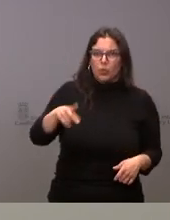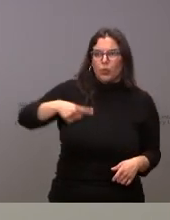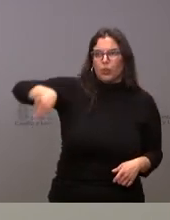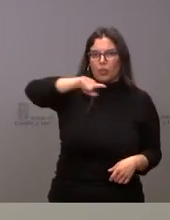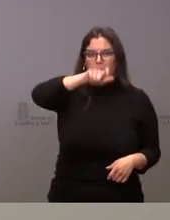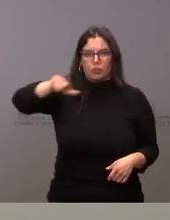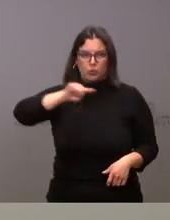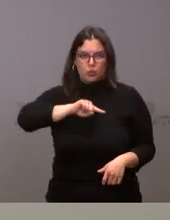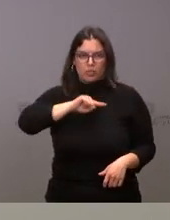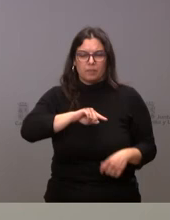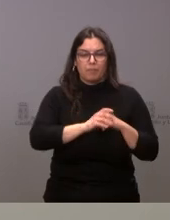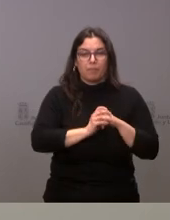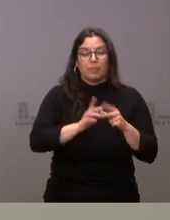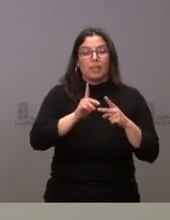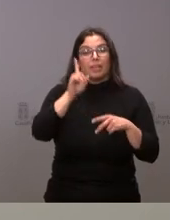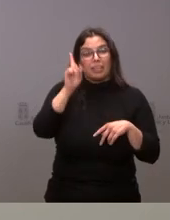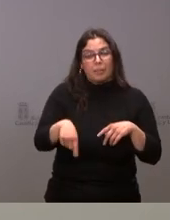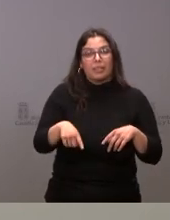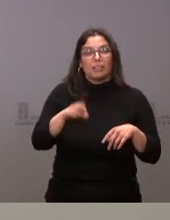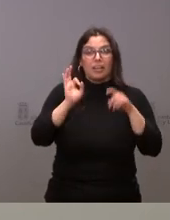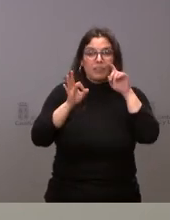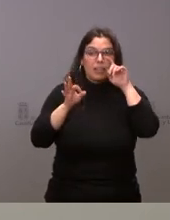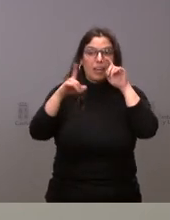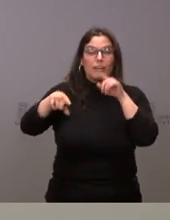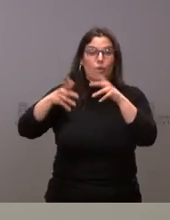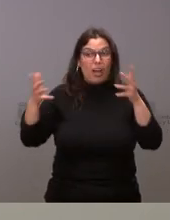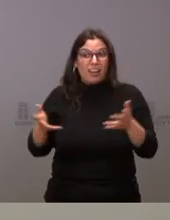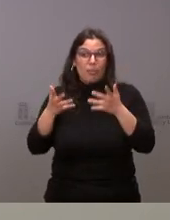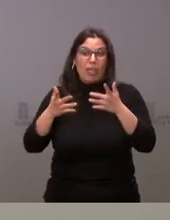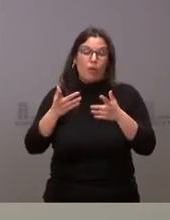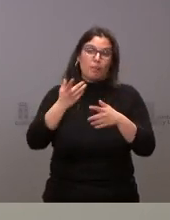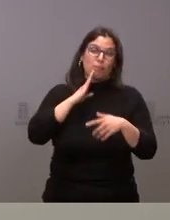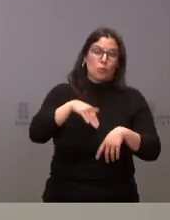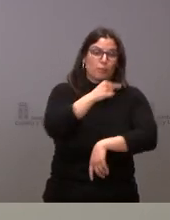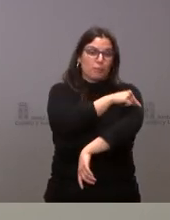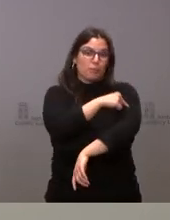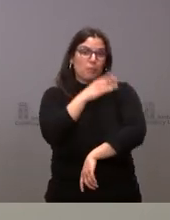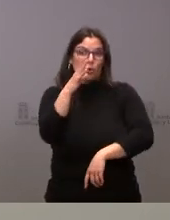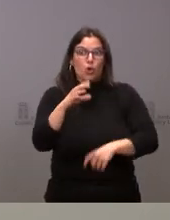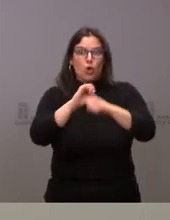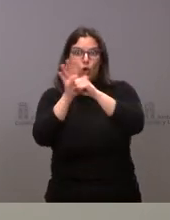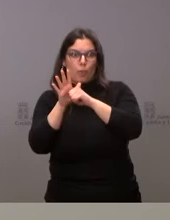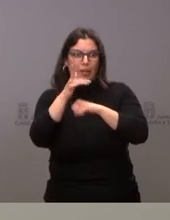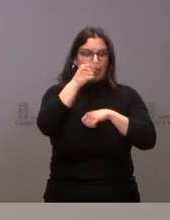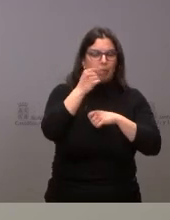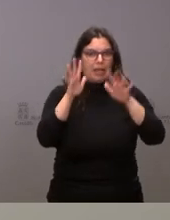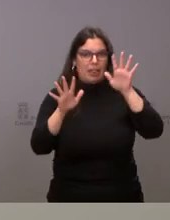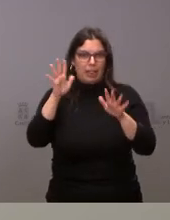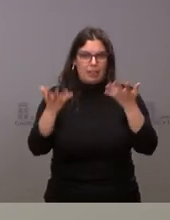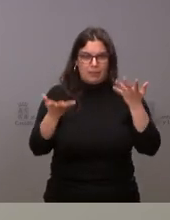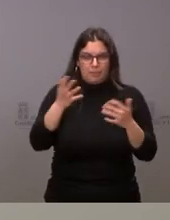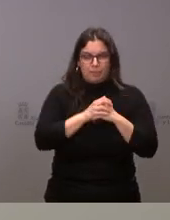población en general también es verdad que animados en parte por la coexistencia del riesgo del COVID-19 y el segundo factor que hace